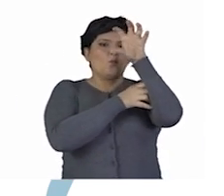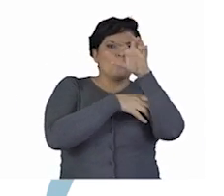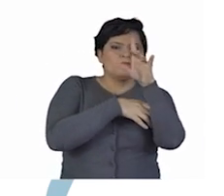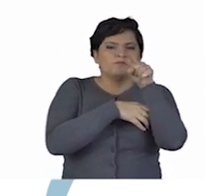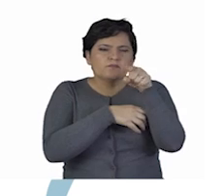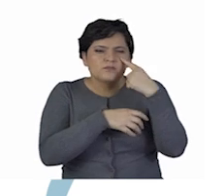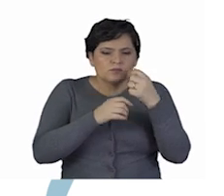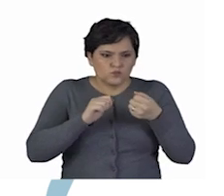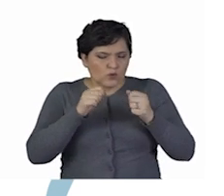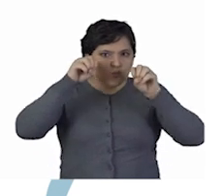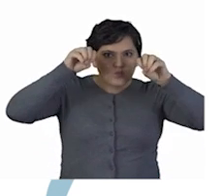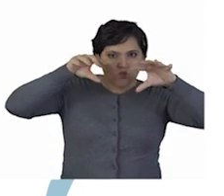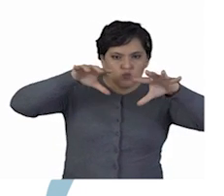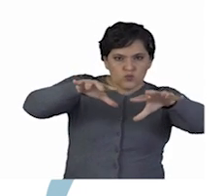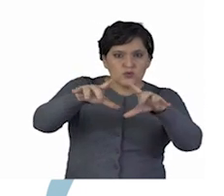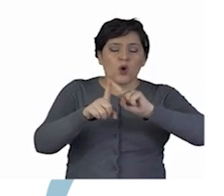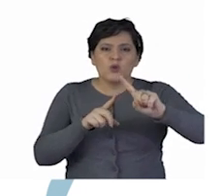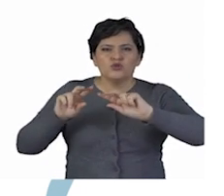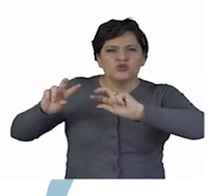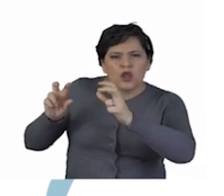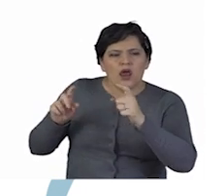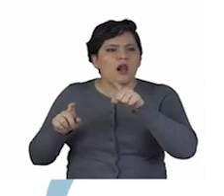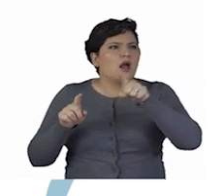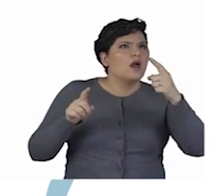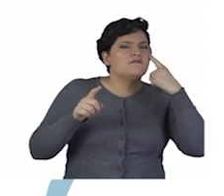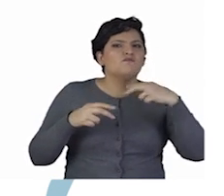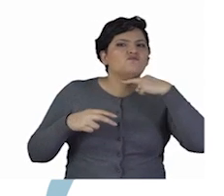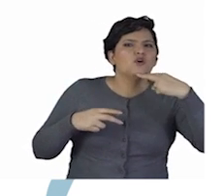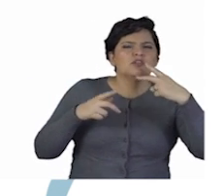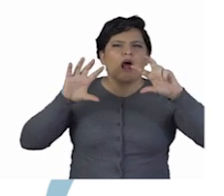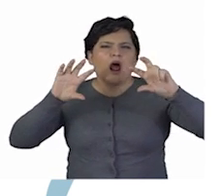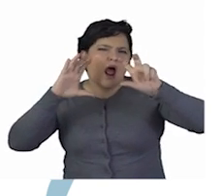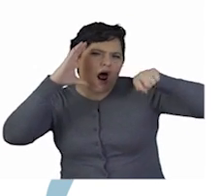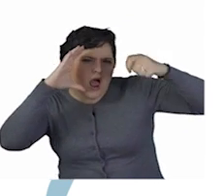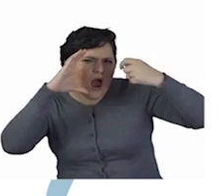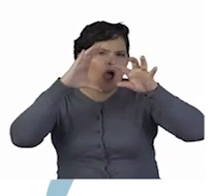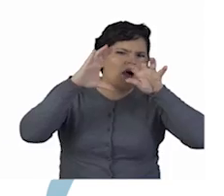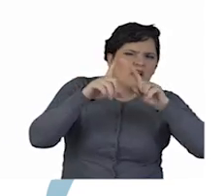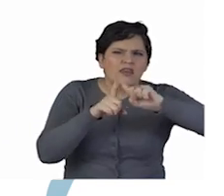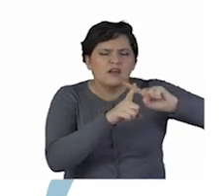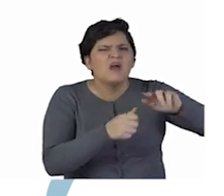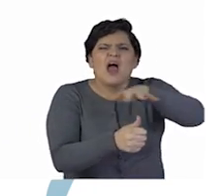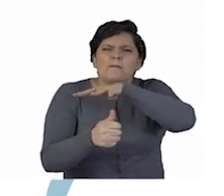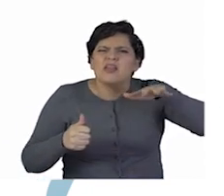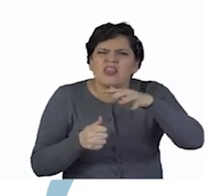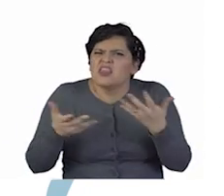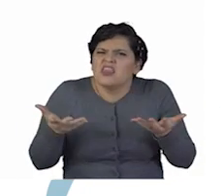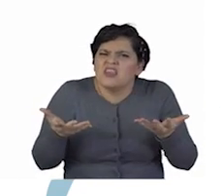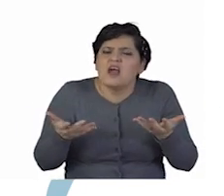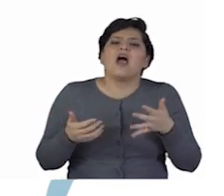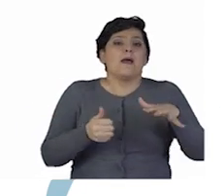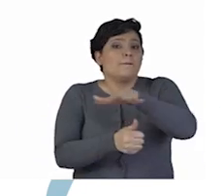que te maneja a ti a través de la consola de luces. El sonidista es el que dirige lo de las voces y las grabaciones. ¿Y el ambientador?